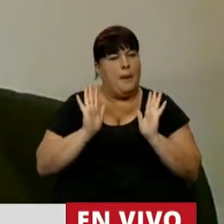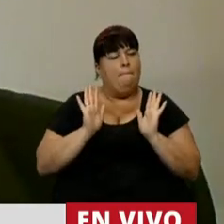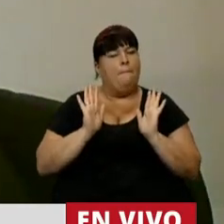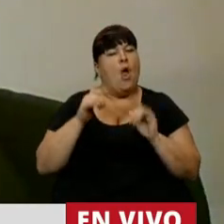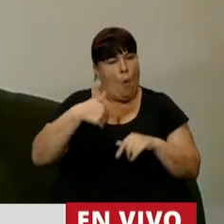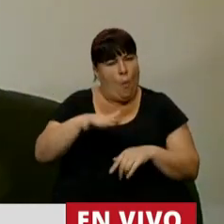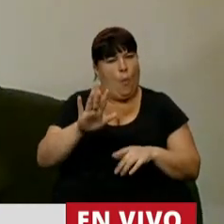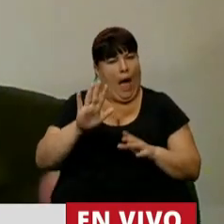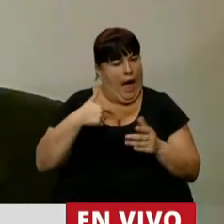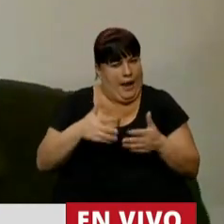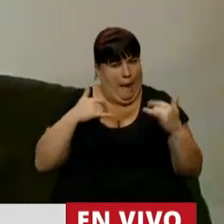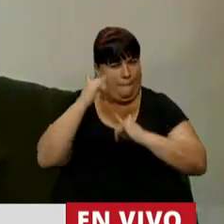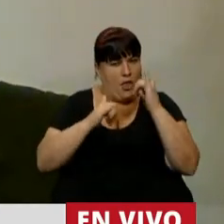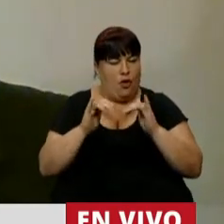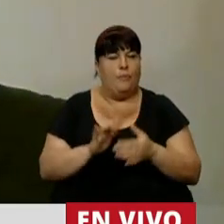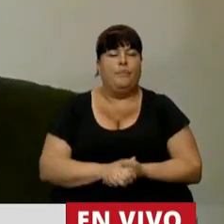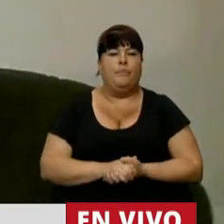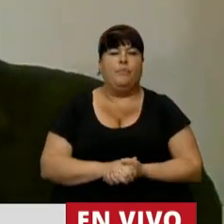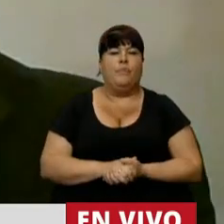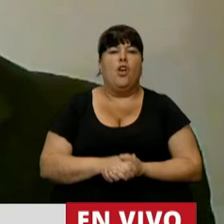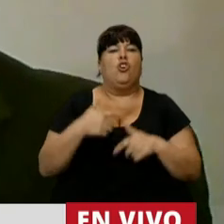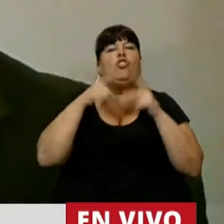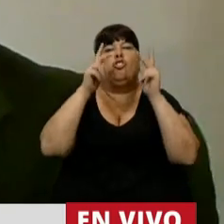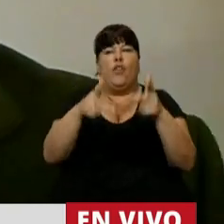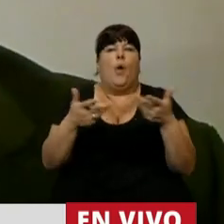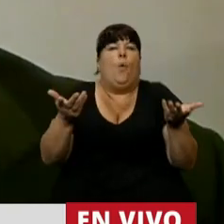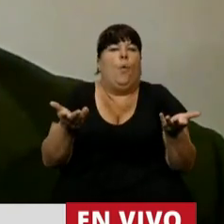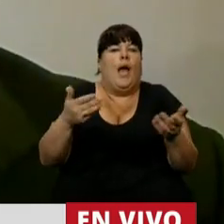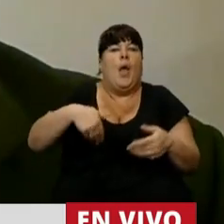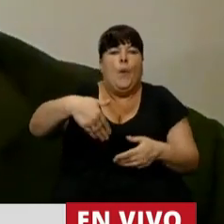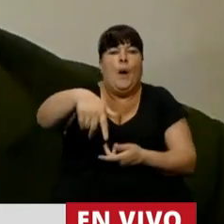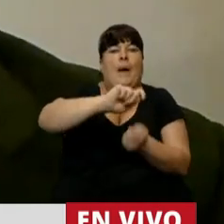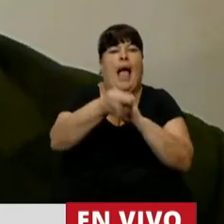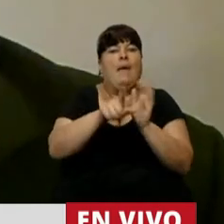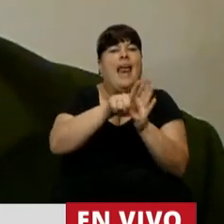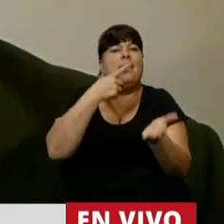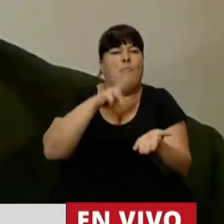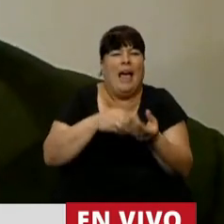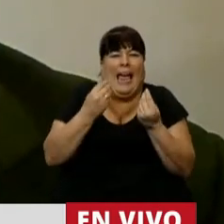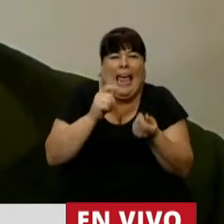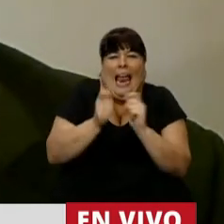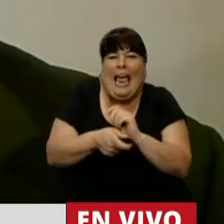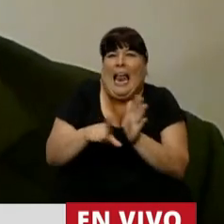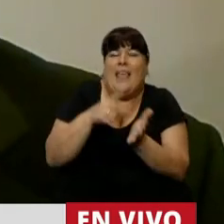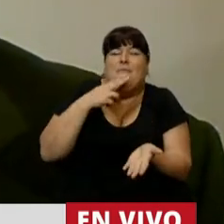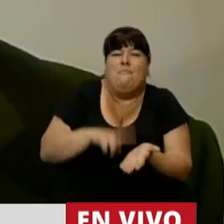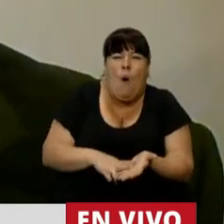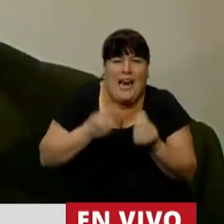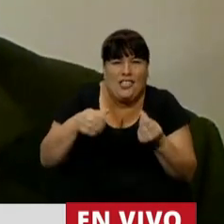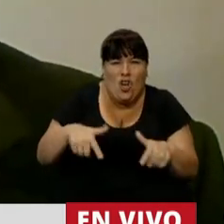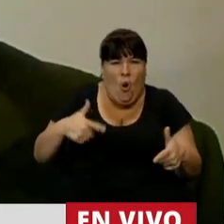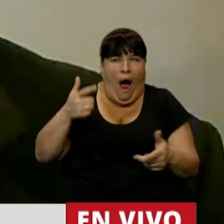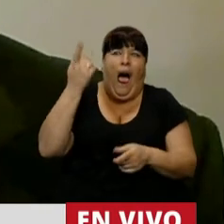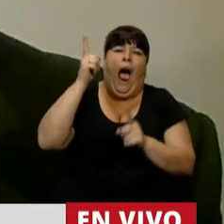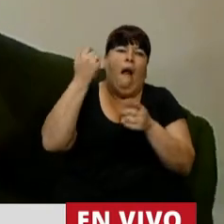voy a acelerar decía bueno ya vendrán la reforma tributaria ¿qué reforma tributaria con el nivel de